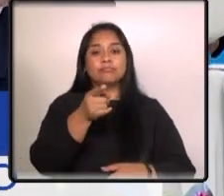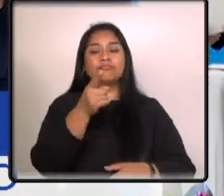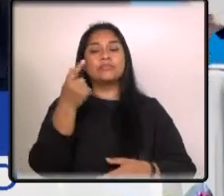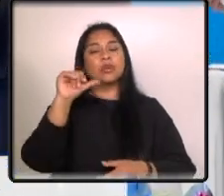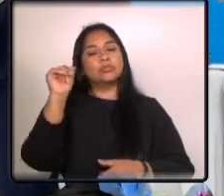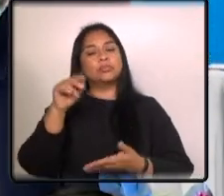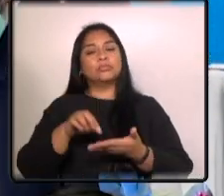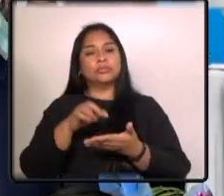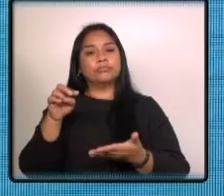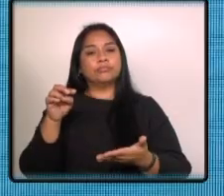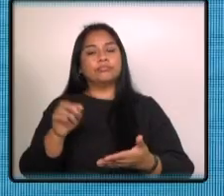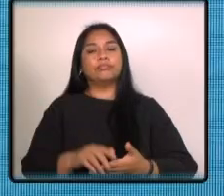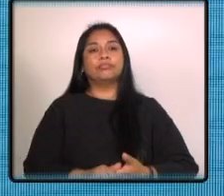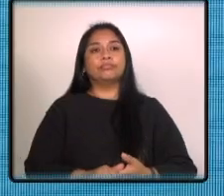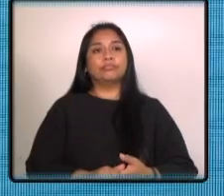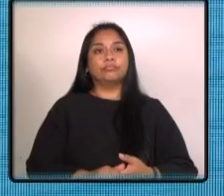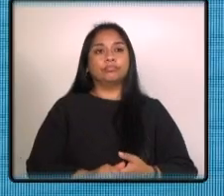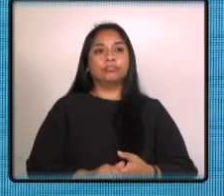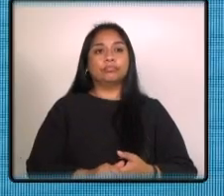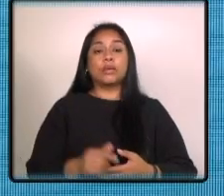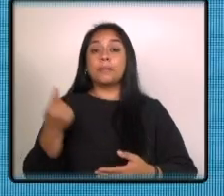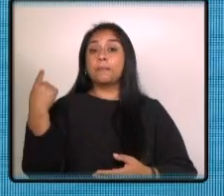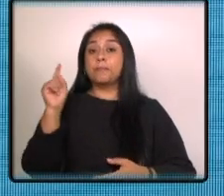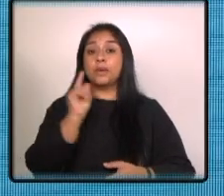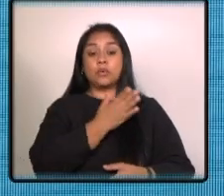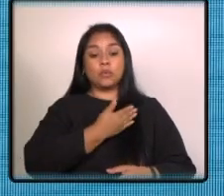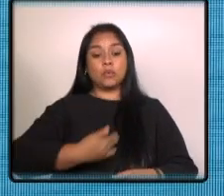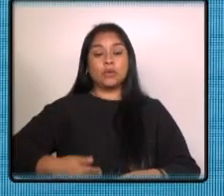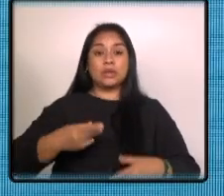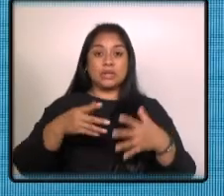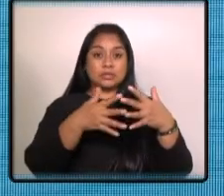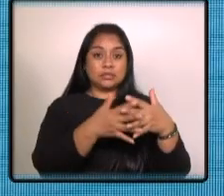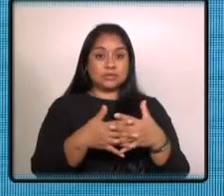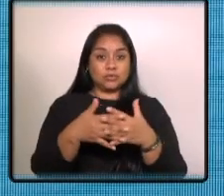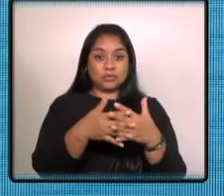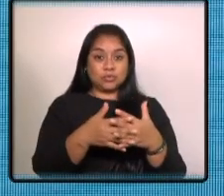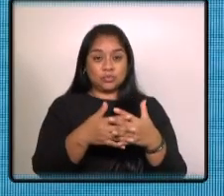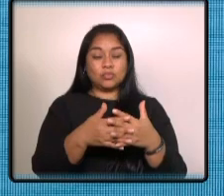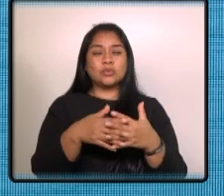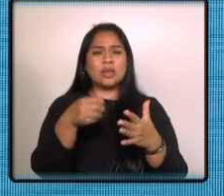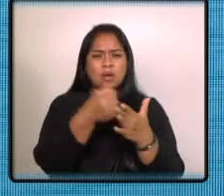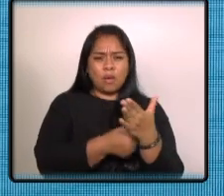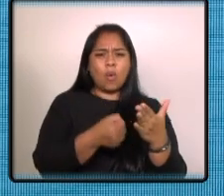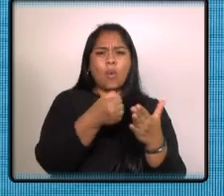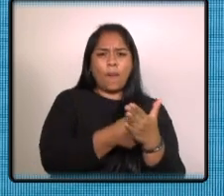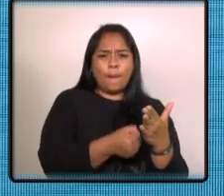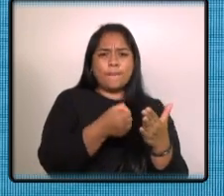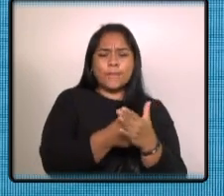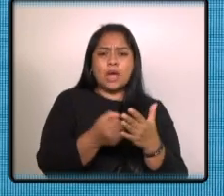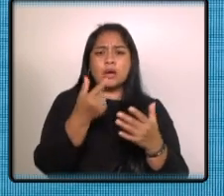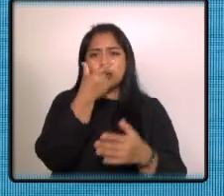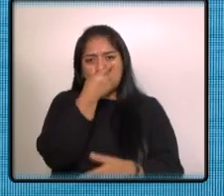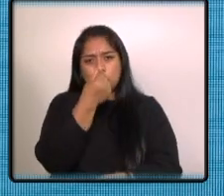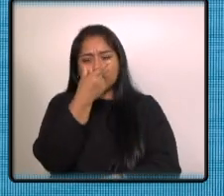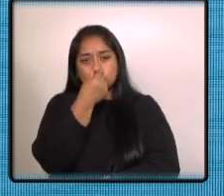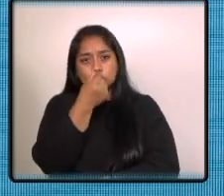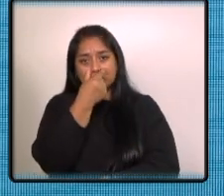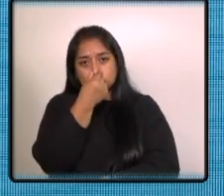extranjero para el gobierno de los estados unidos el combate a la corrupción